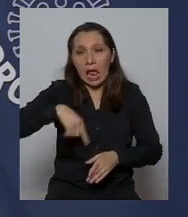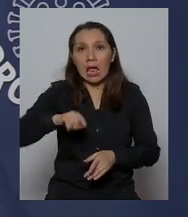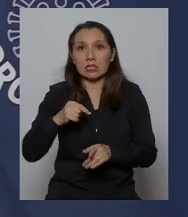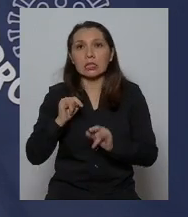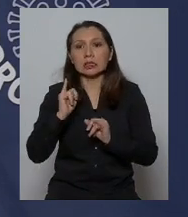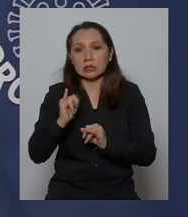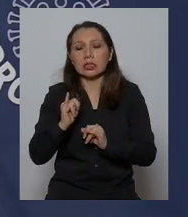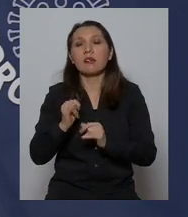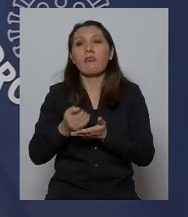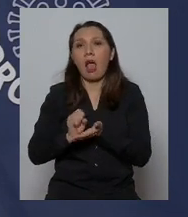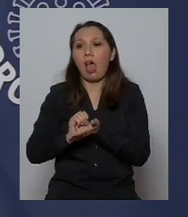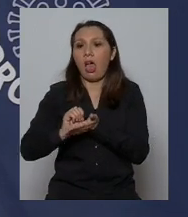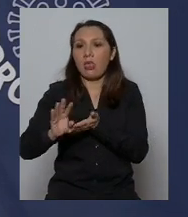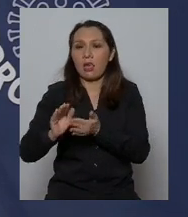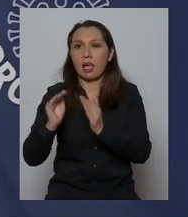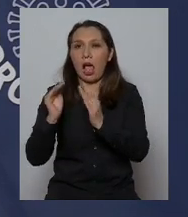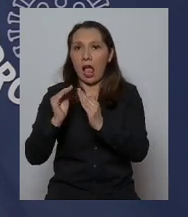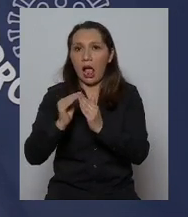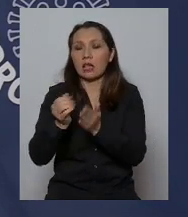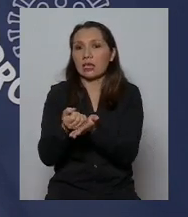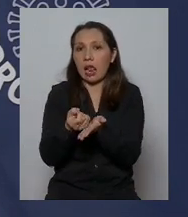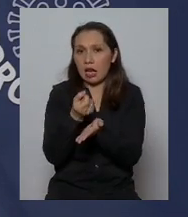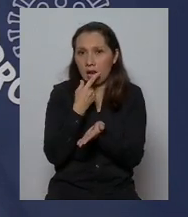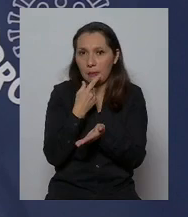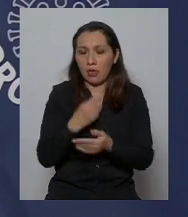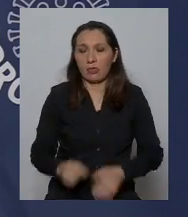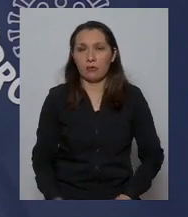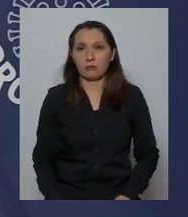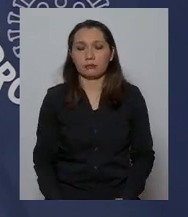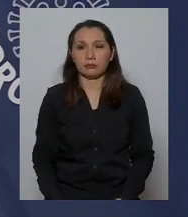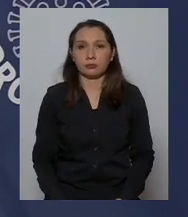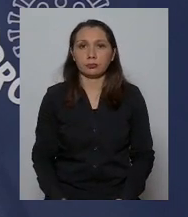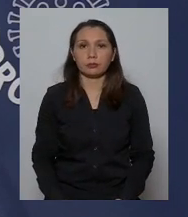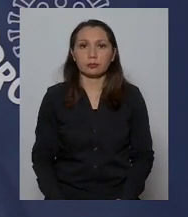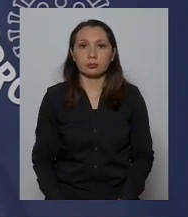a quienes se les va a distribuir medicamentos en sus domicilios